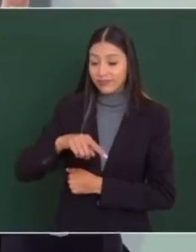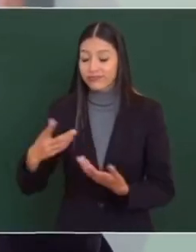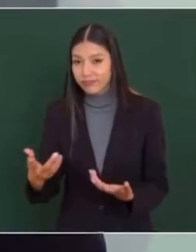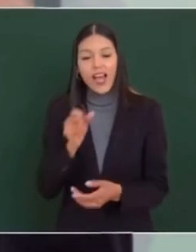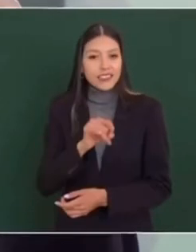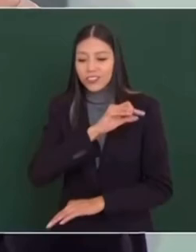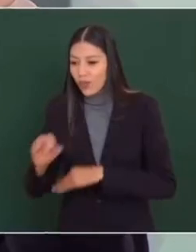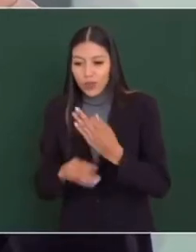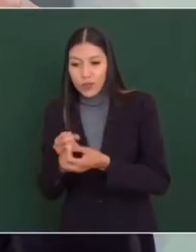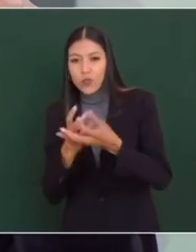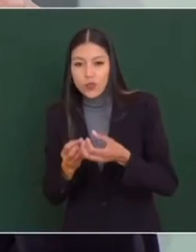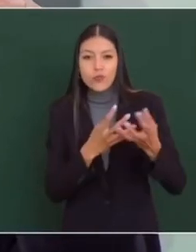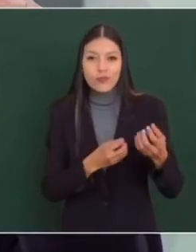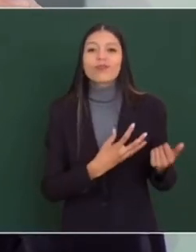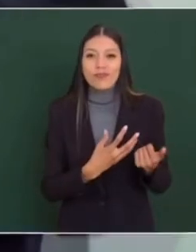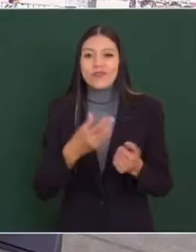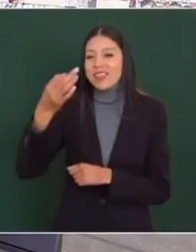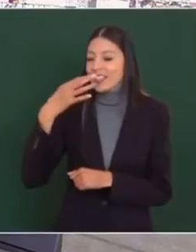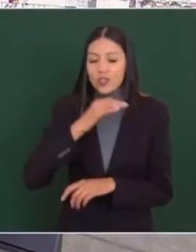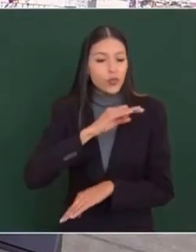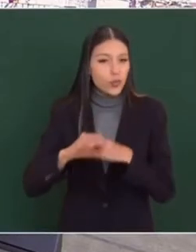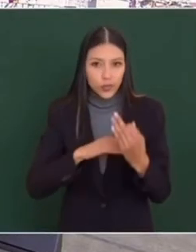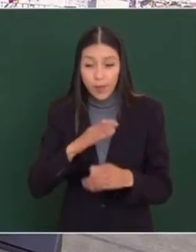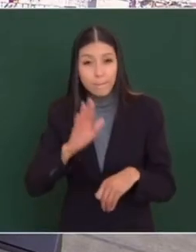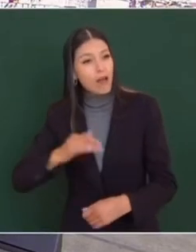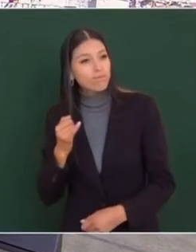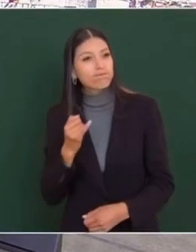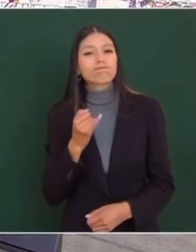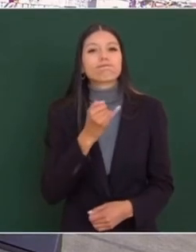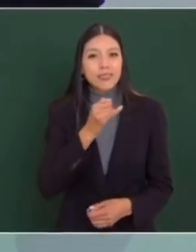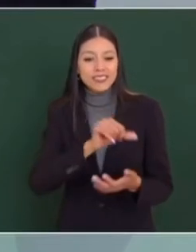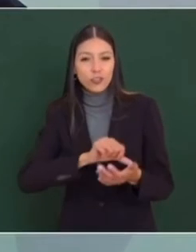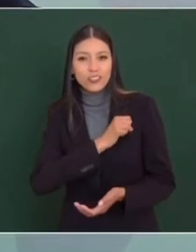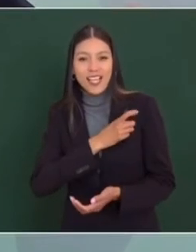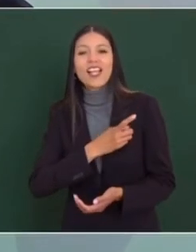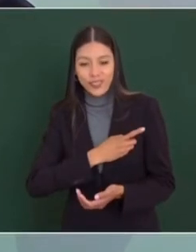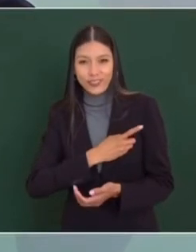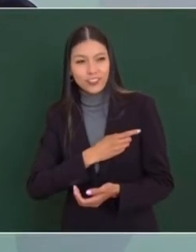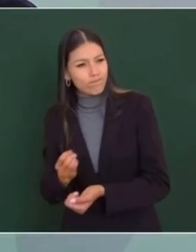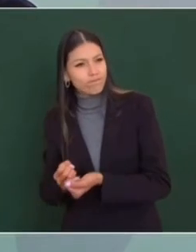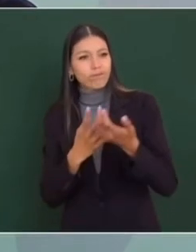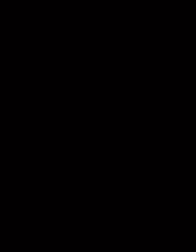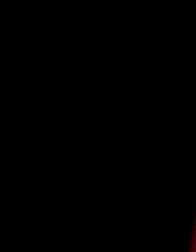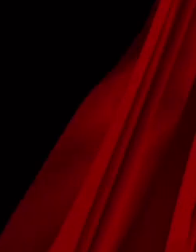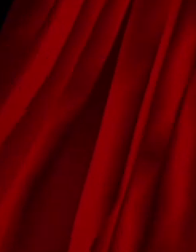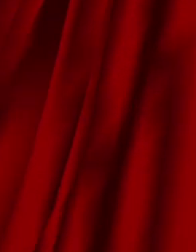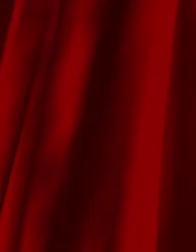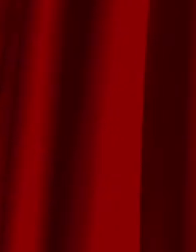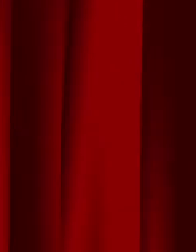todos los medicamentos, hasta el más apartado centro de salud, hasta el más apartado hospital.